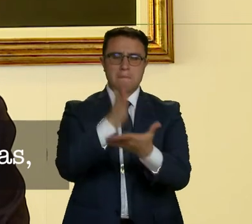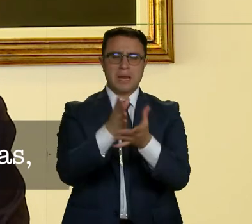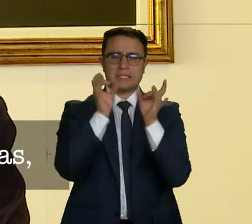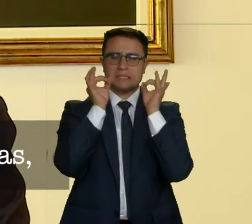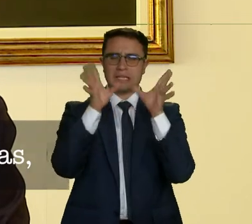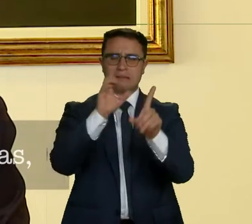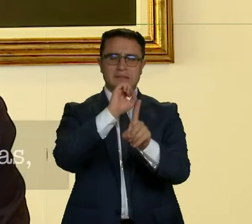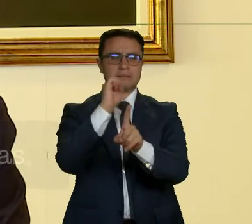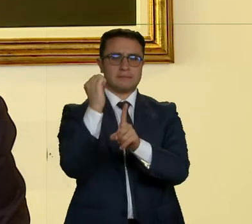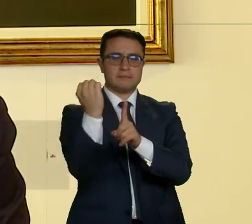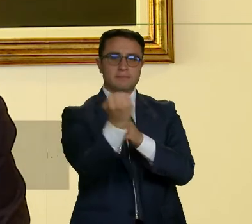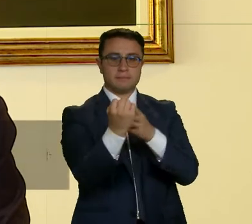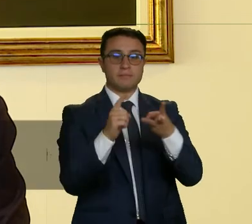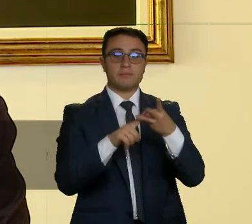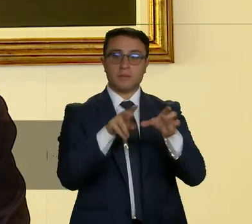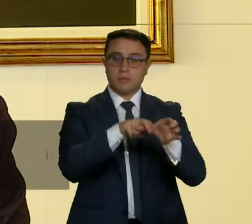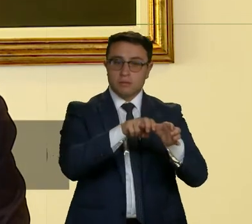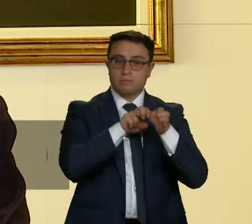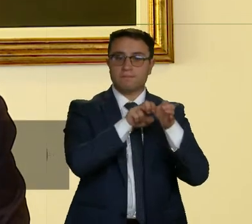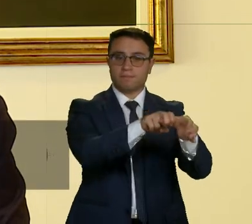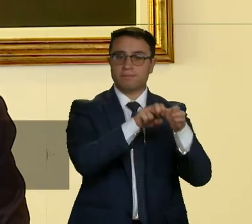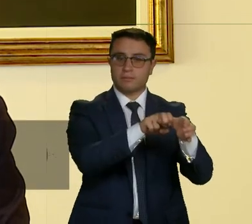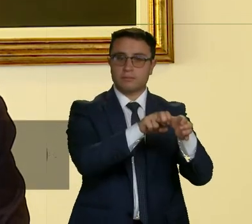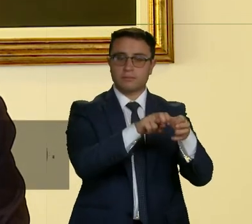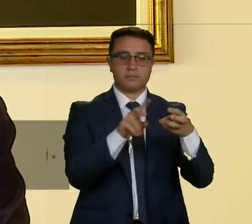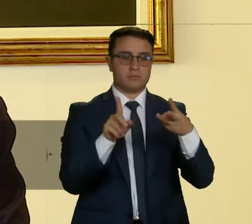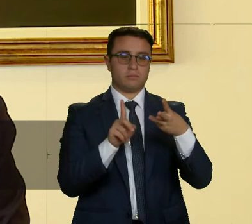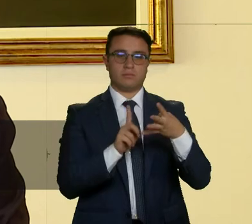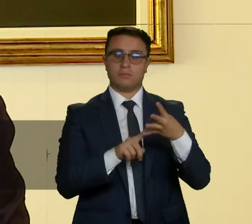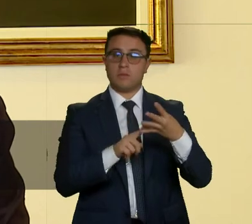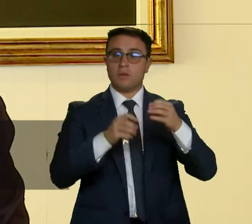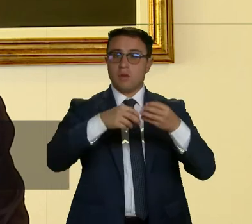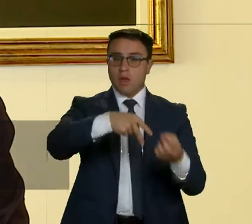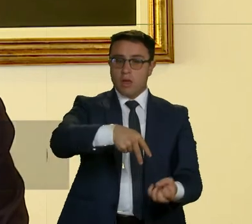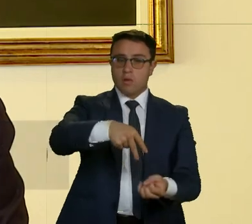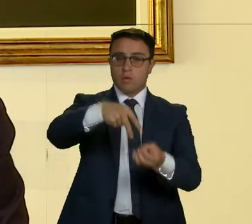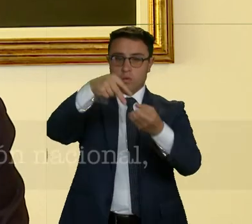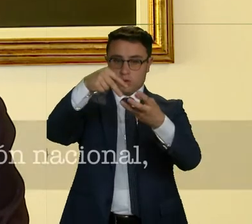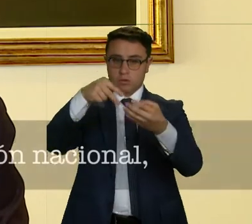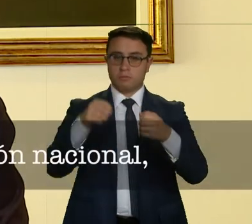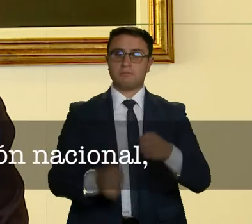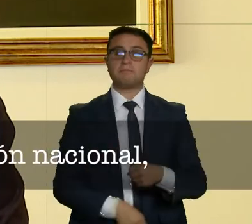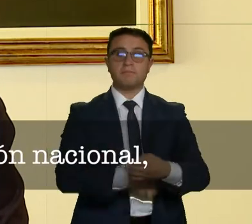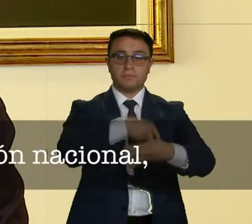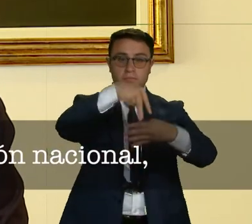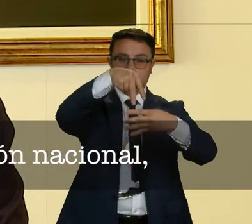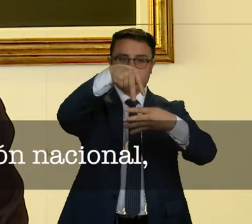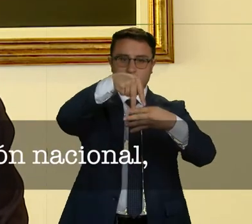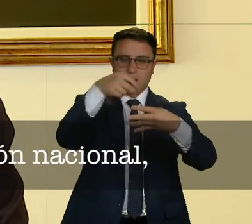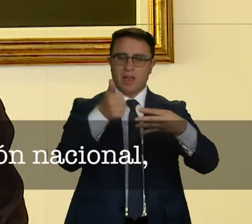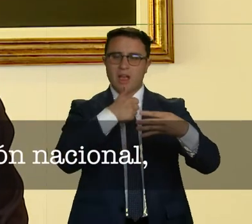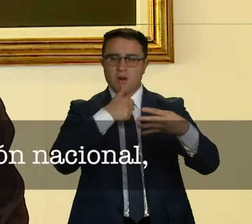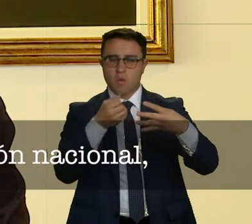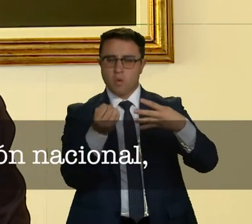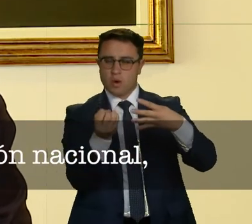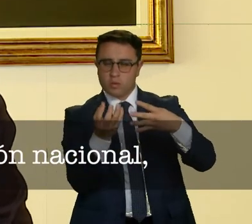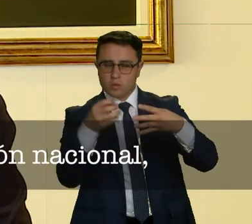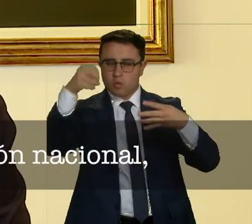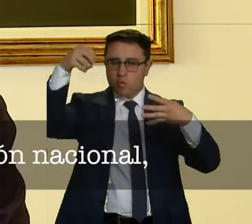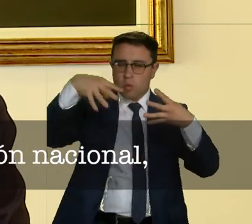calamidades públicas, tránsito y transporte, educación, servicios públicos,